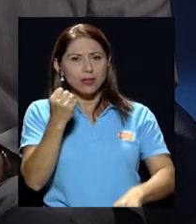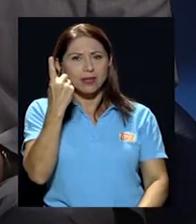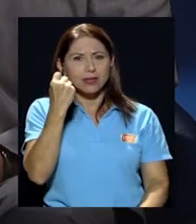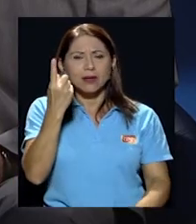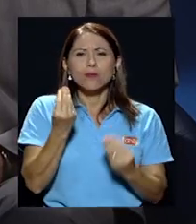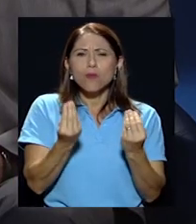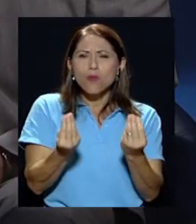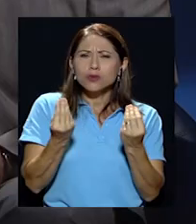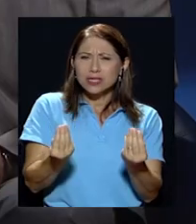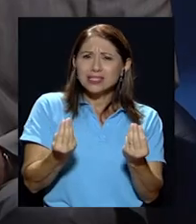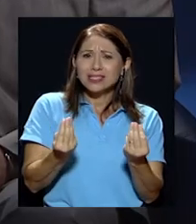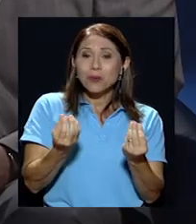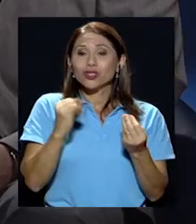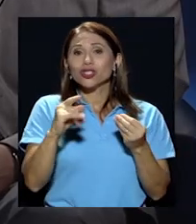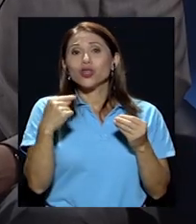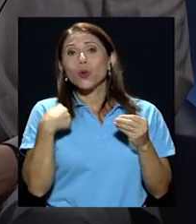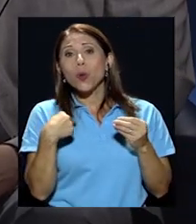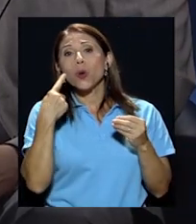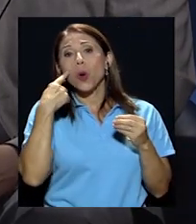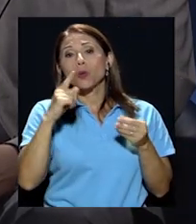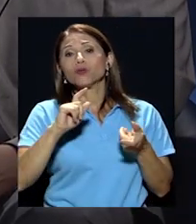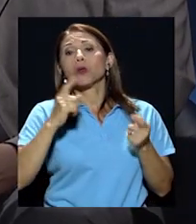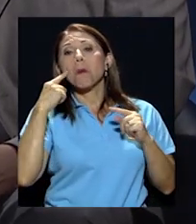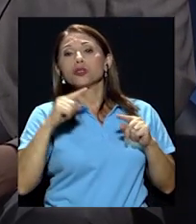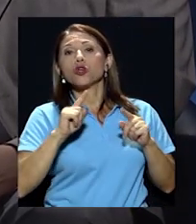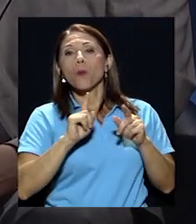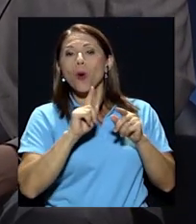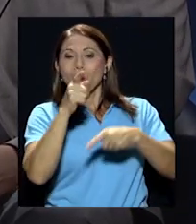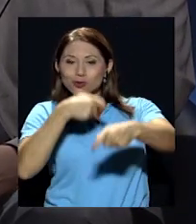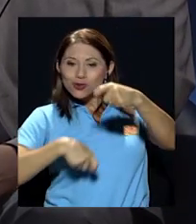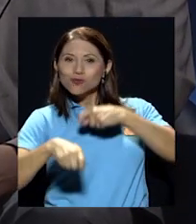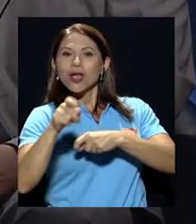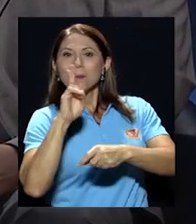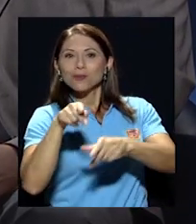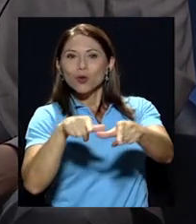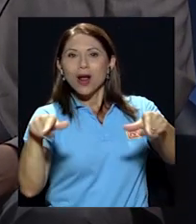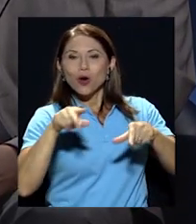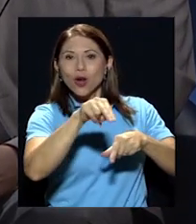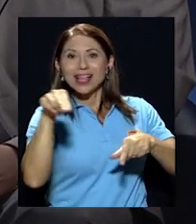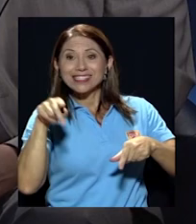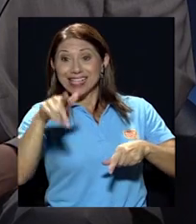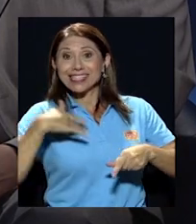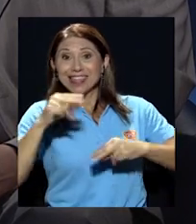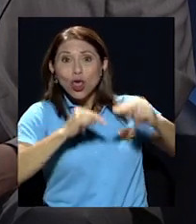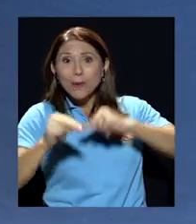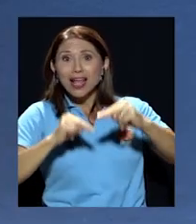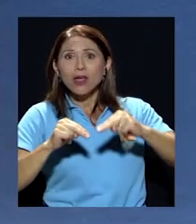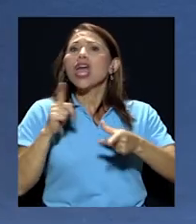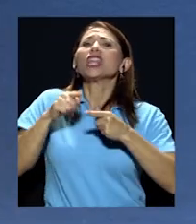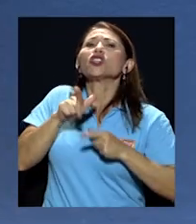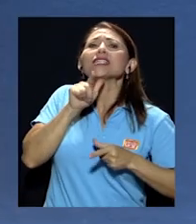si se pasa a la acera de enfrente con los colegas que ese sentido de mercado parece que en los últimos años ha hecho